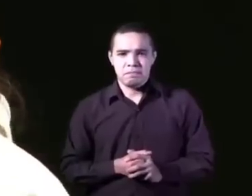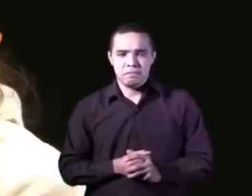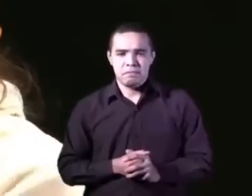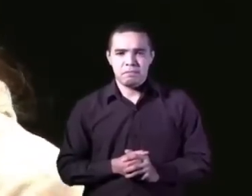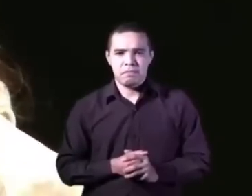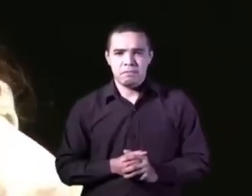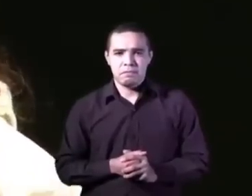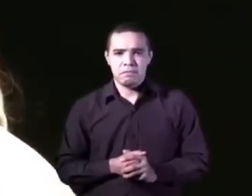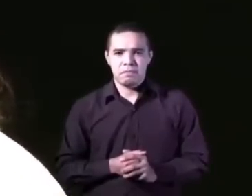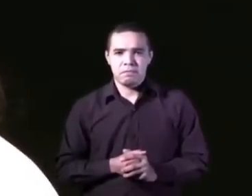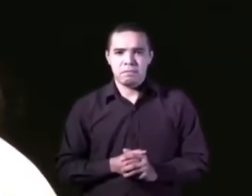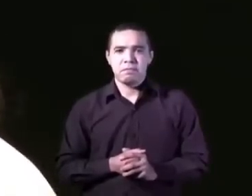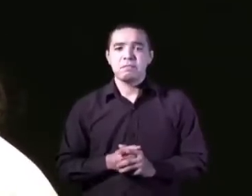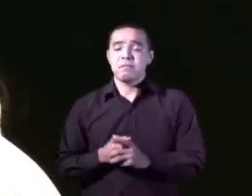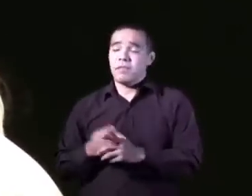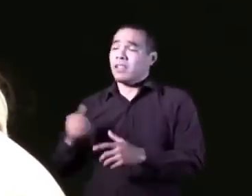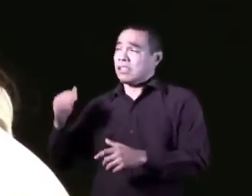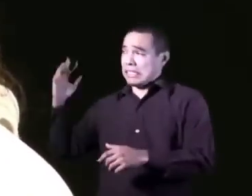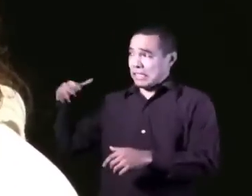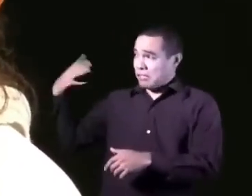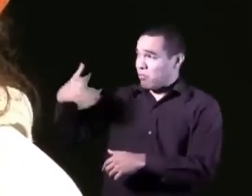en que a usted le den la orden